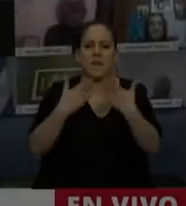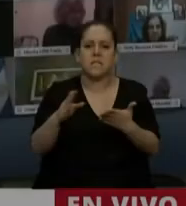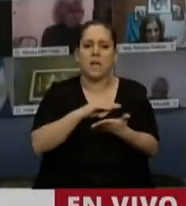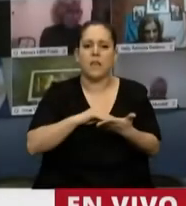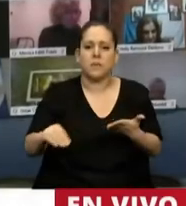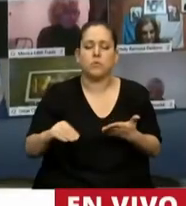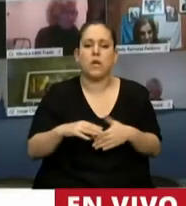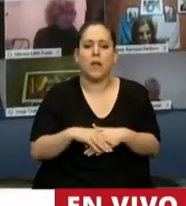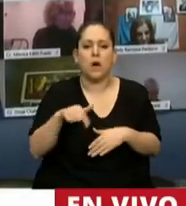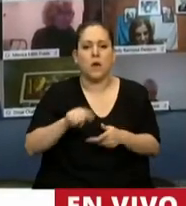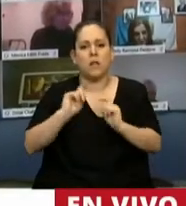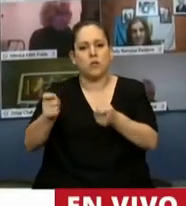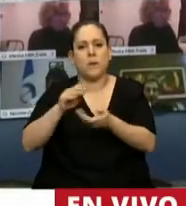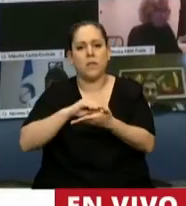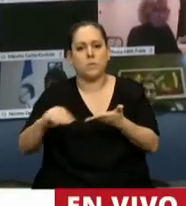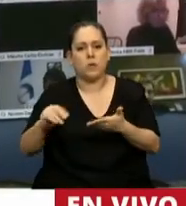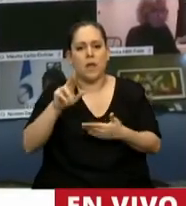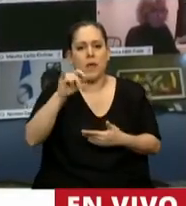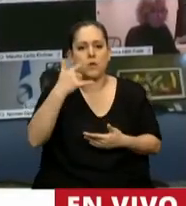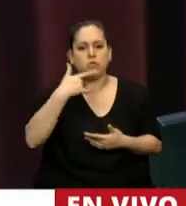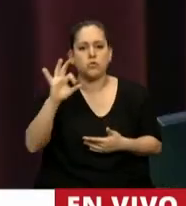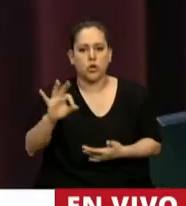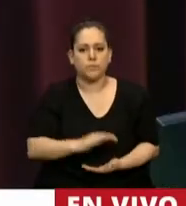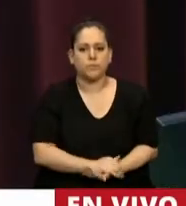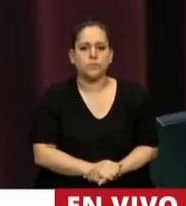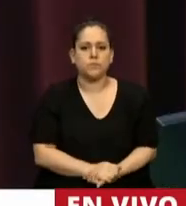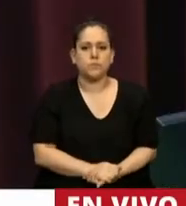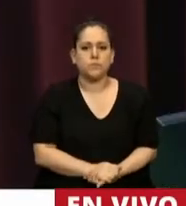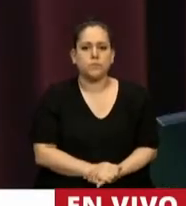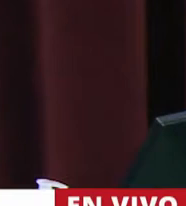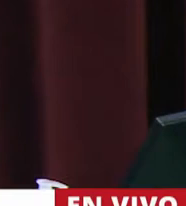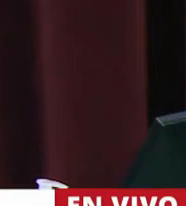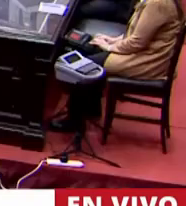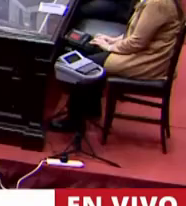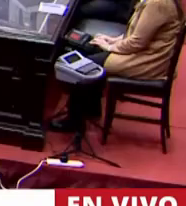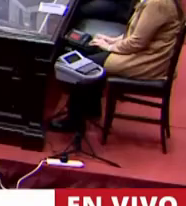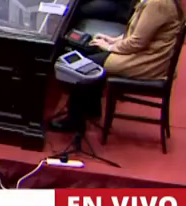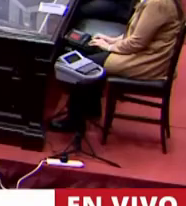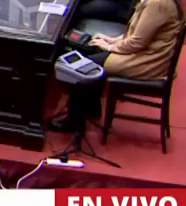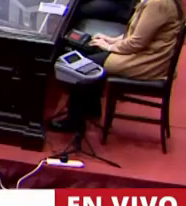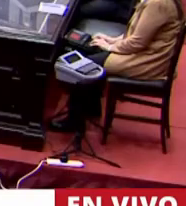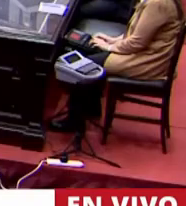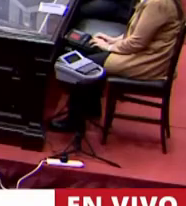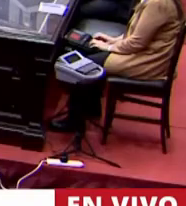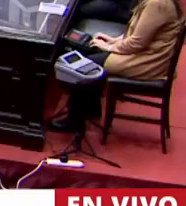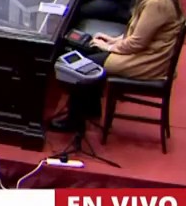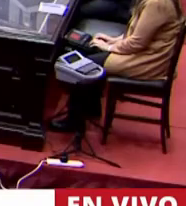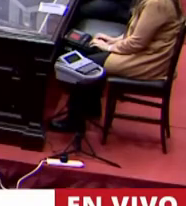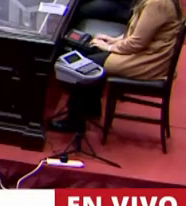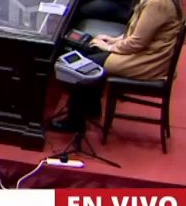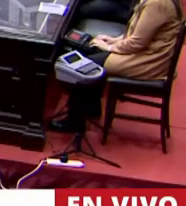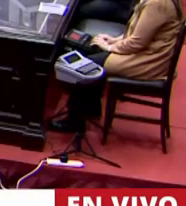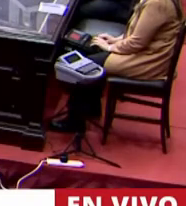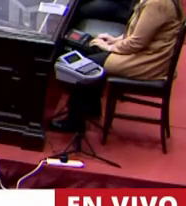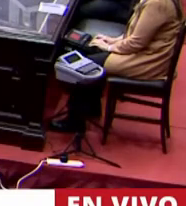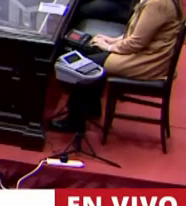Tiene la palabra la diputada Laura Russo. Muchas gracias, señora Presidenta. Como bien